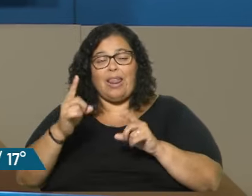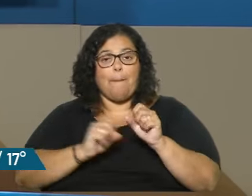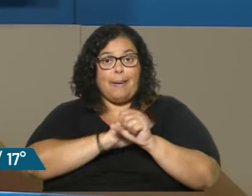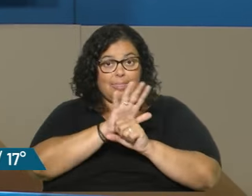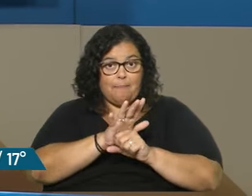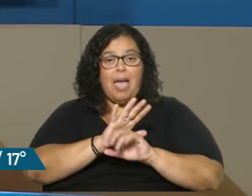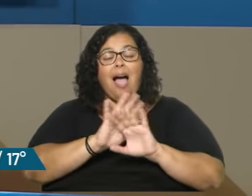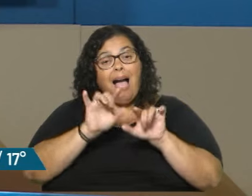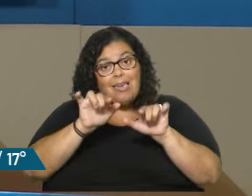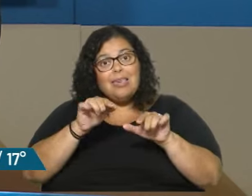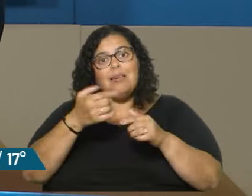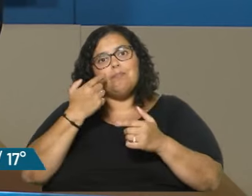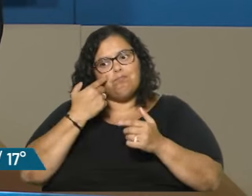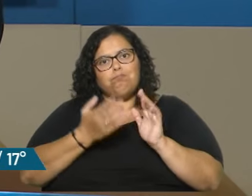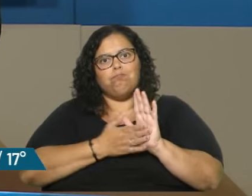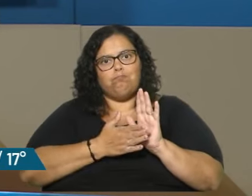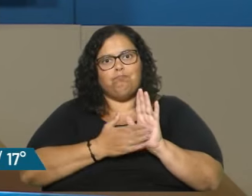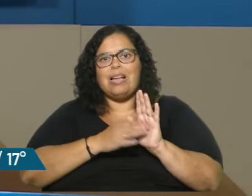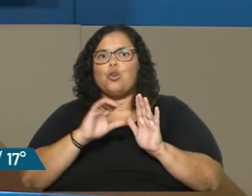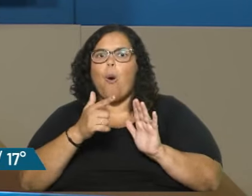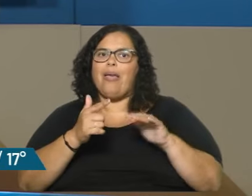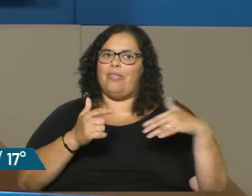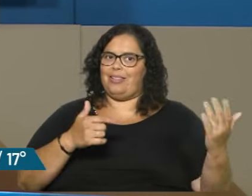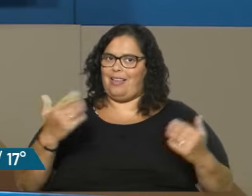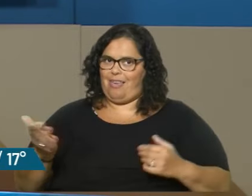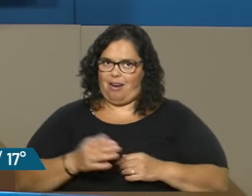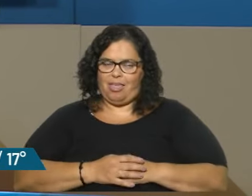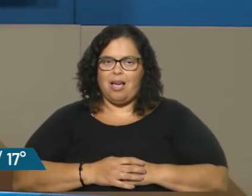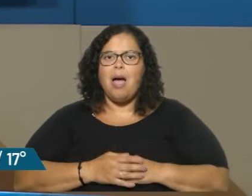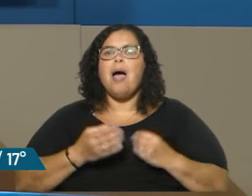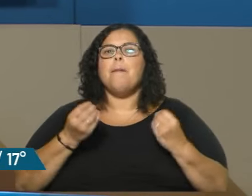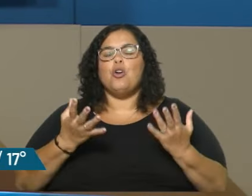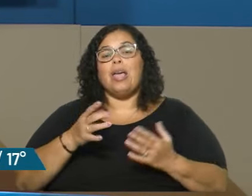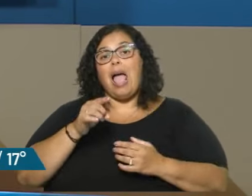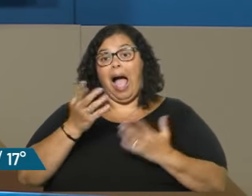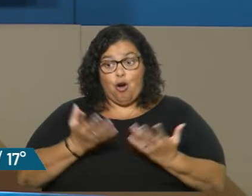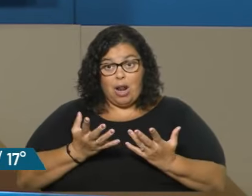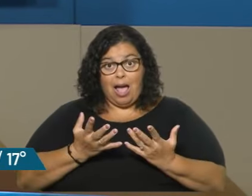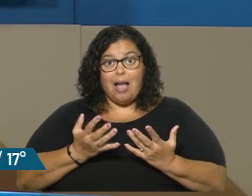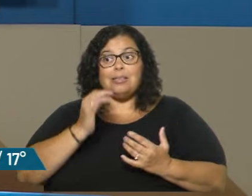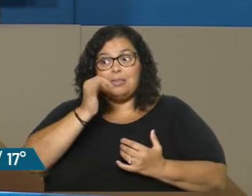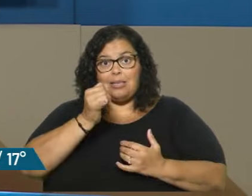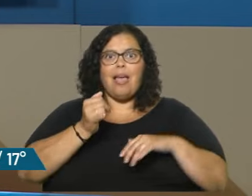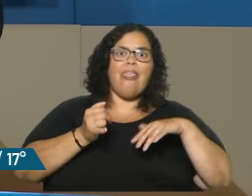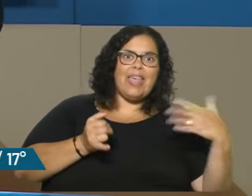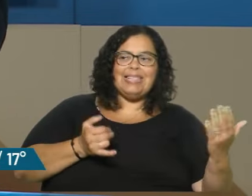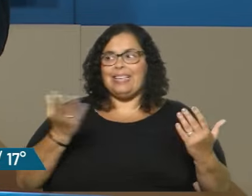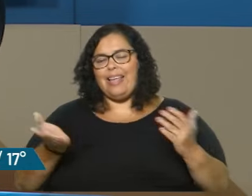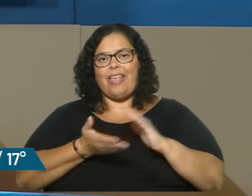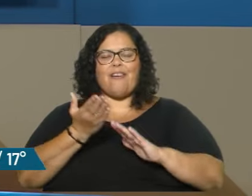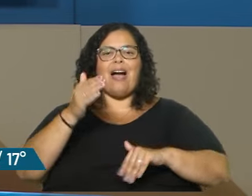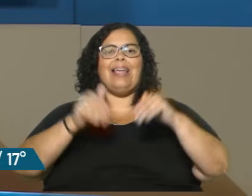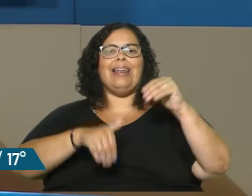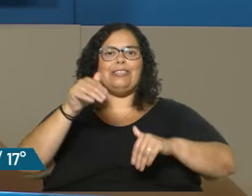quedó demostrado que no hay tal derecha e izquierda. La derecha e izquierda aparece, por ejemplo, ahora, en el caso de las elecciones, para